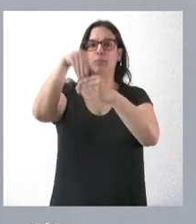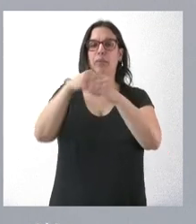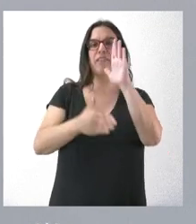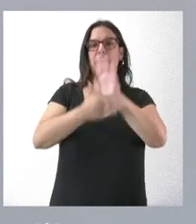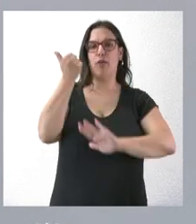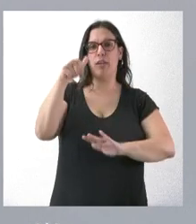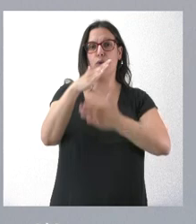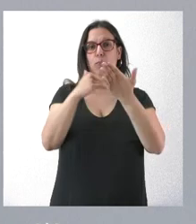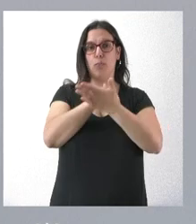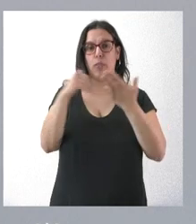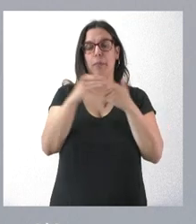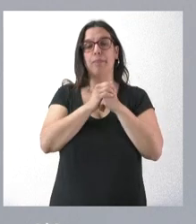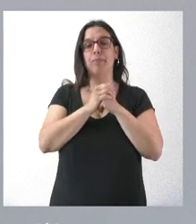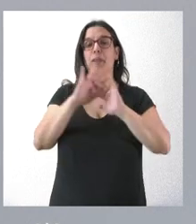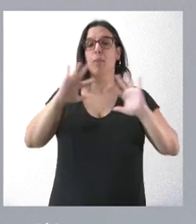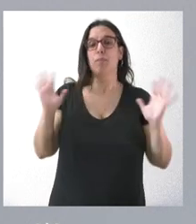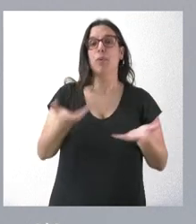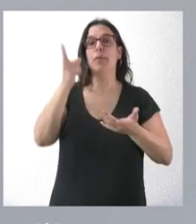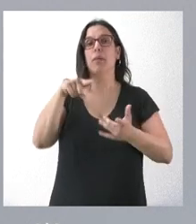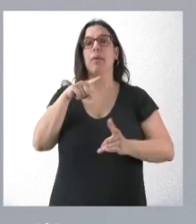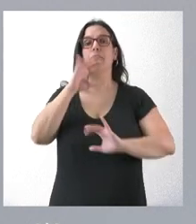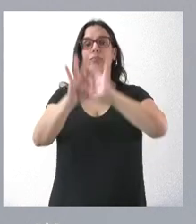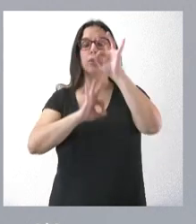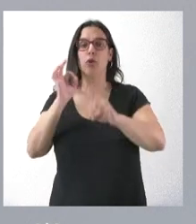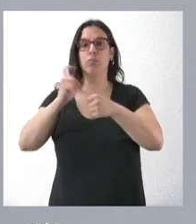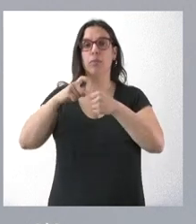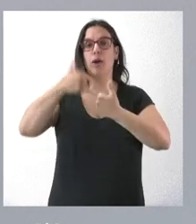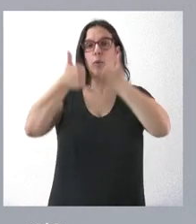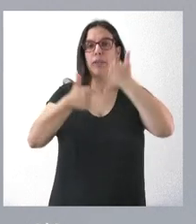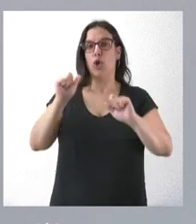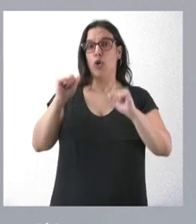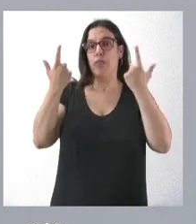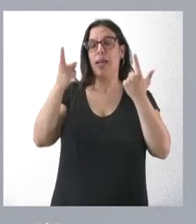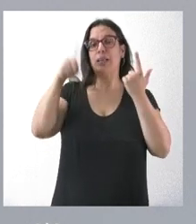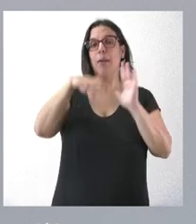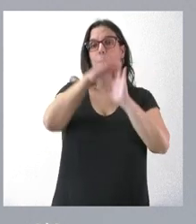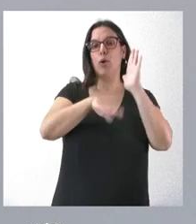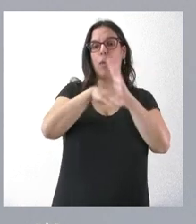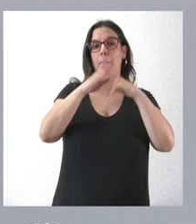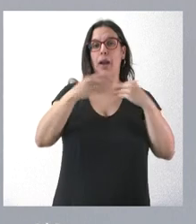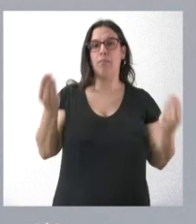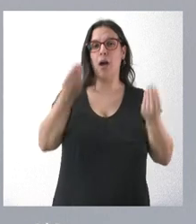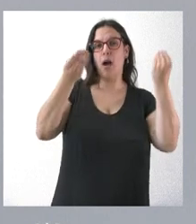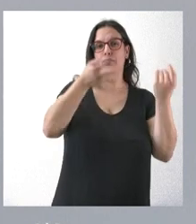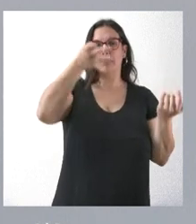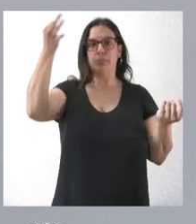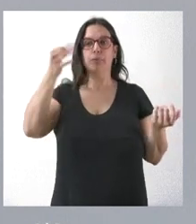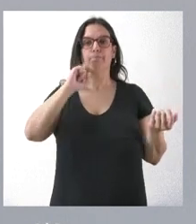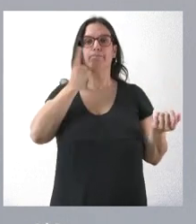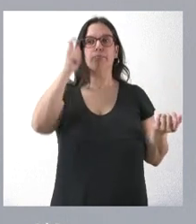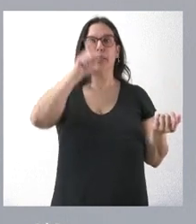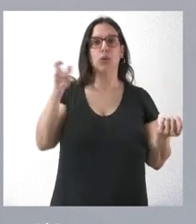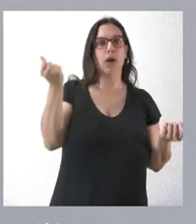comunidad autónoma. Promover la celebración y participación en competiciones oficiales y programas de tecnificación y detección de talentos deportivos.